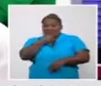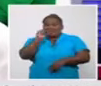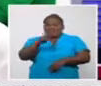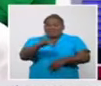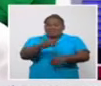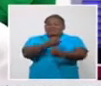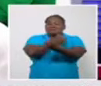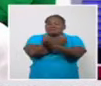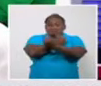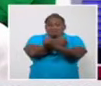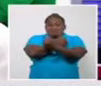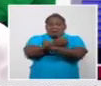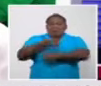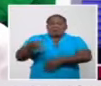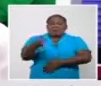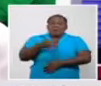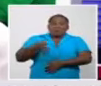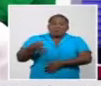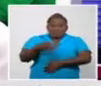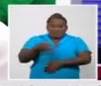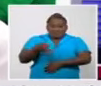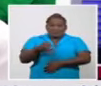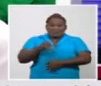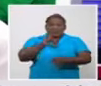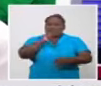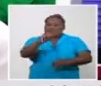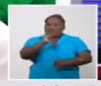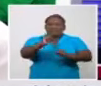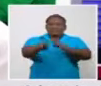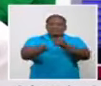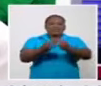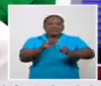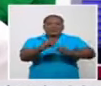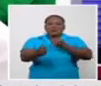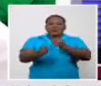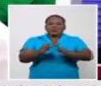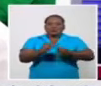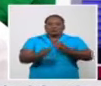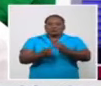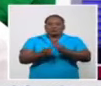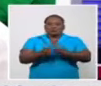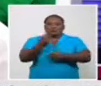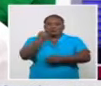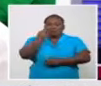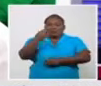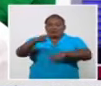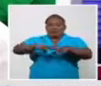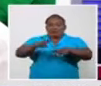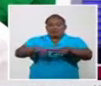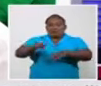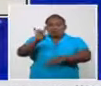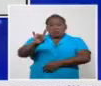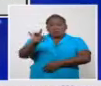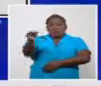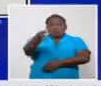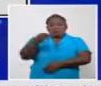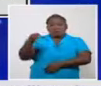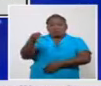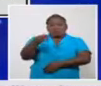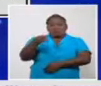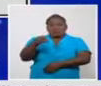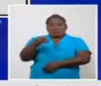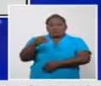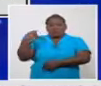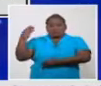y de muy difícil control en esta forma ustedes ven que de la Habana pues nueve municipios aporta están